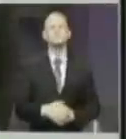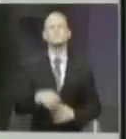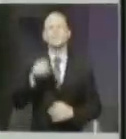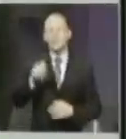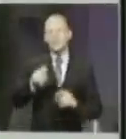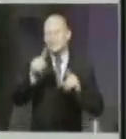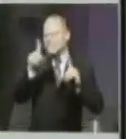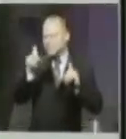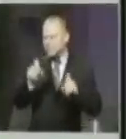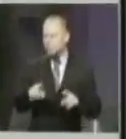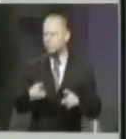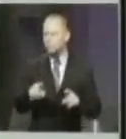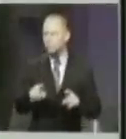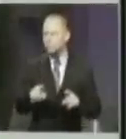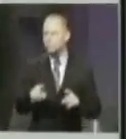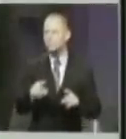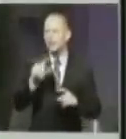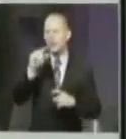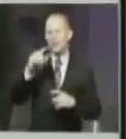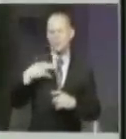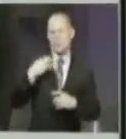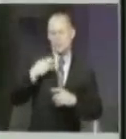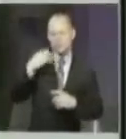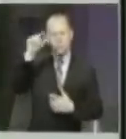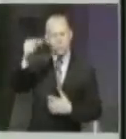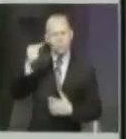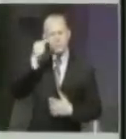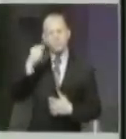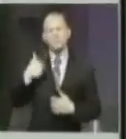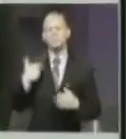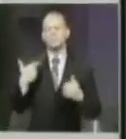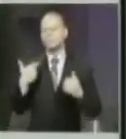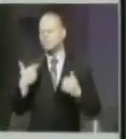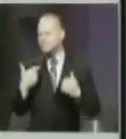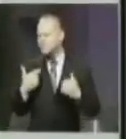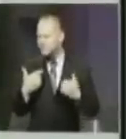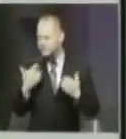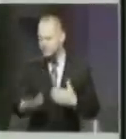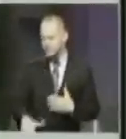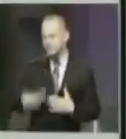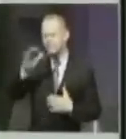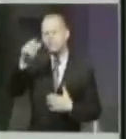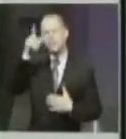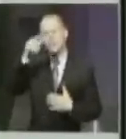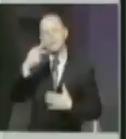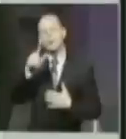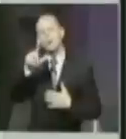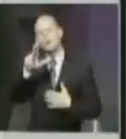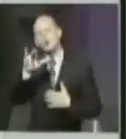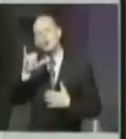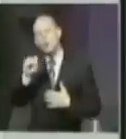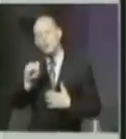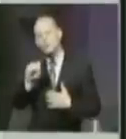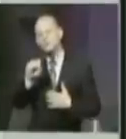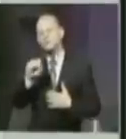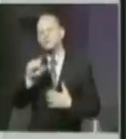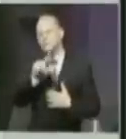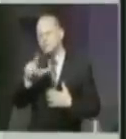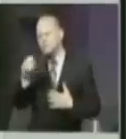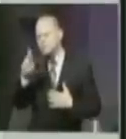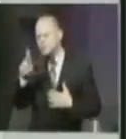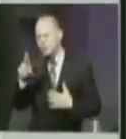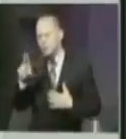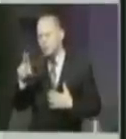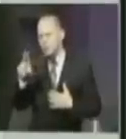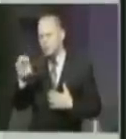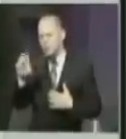va dirigida a los candidatos a la gobernación. Soy una joven, nací y criada, residencial Luis Lloren Torres, que ha visto como el crecimiento de la construcción